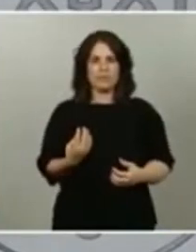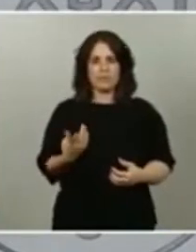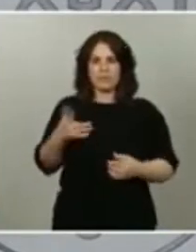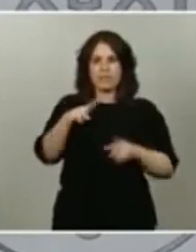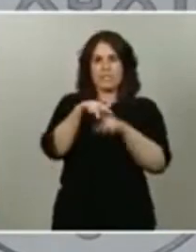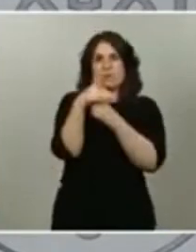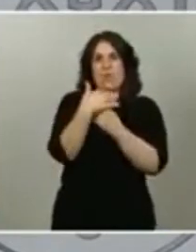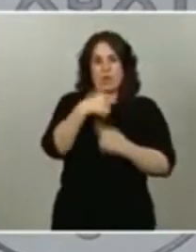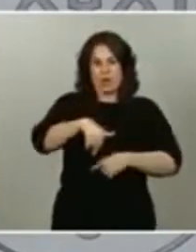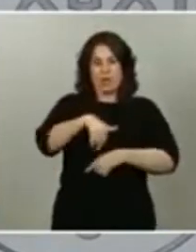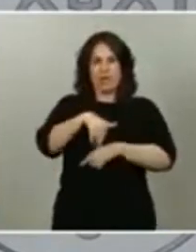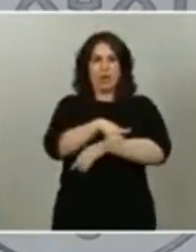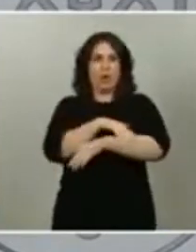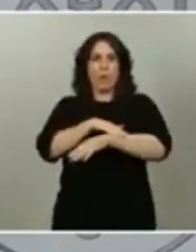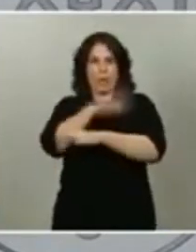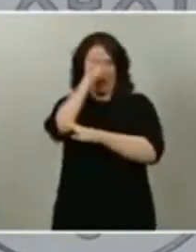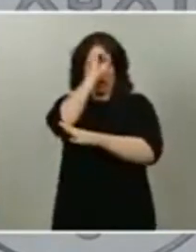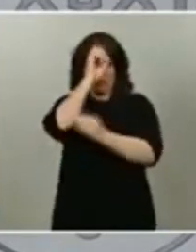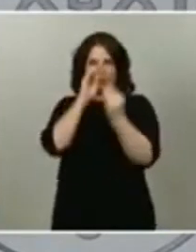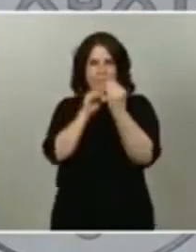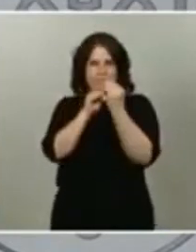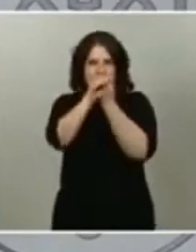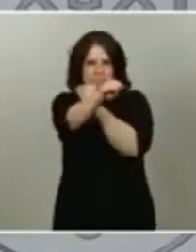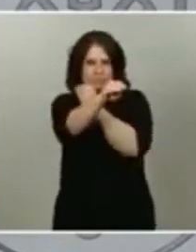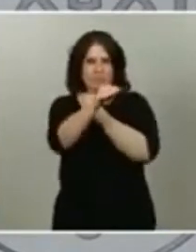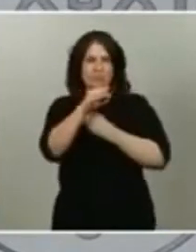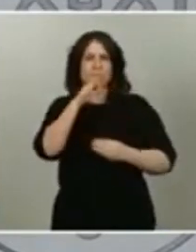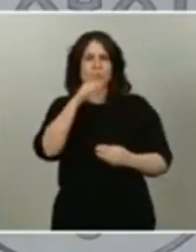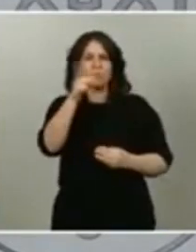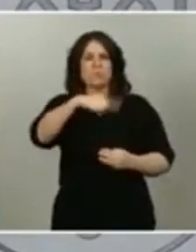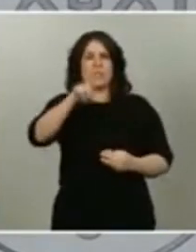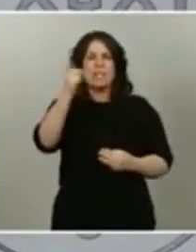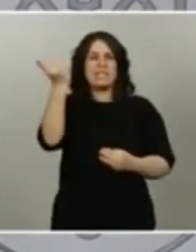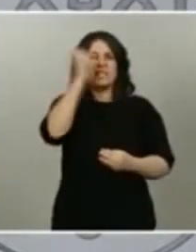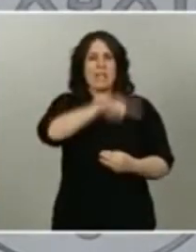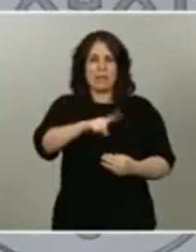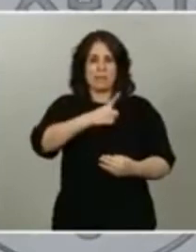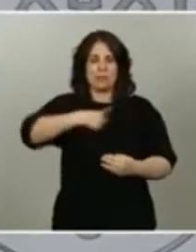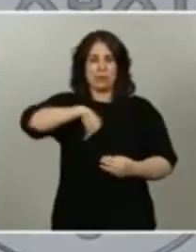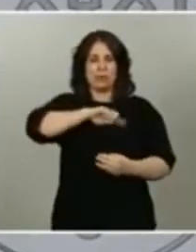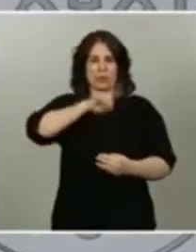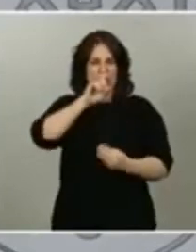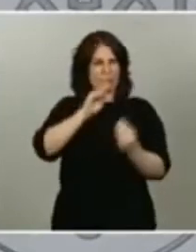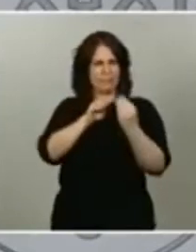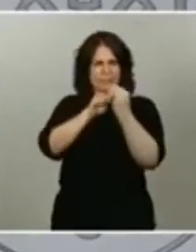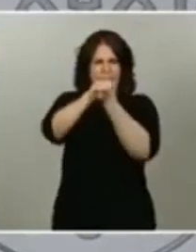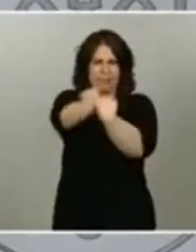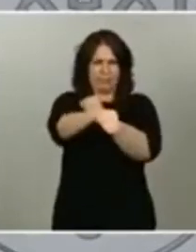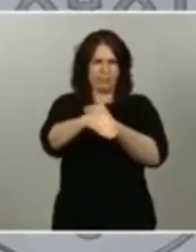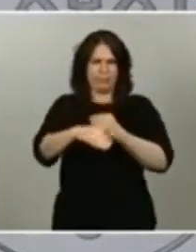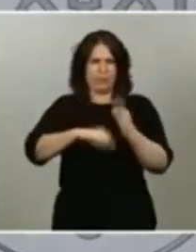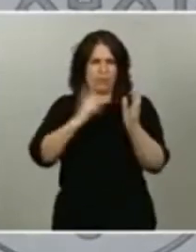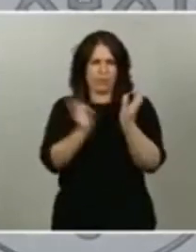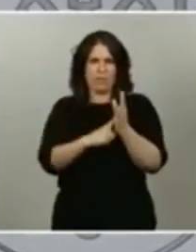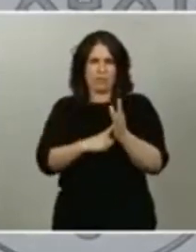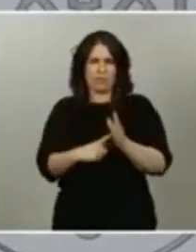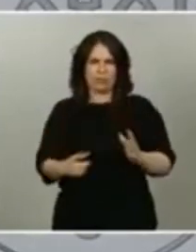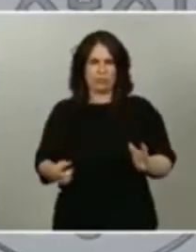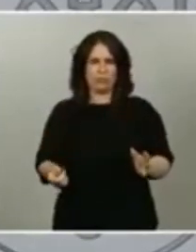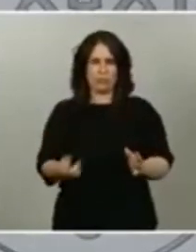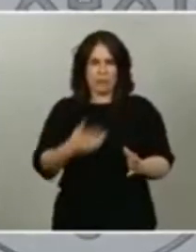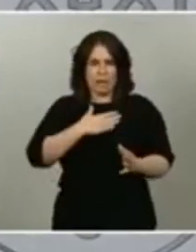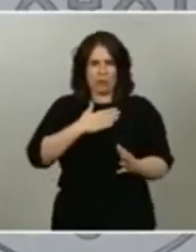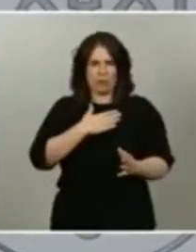que como ustedes bien conocen nuestra posición es absolutamente contraria a ese planteamiento y que para nosotros la unidad de España